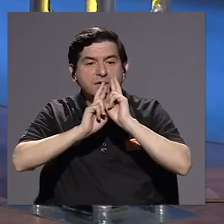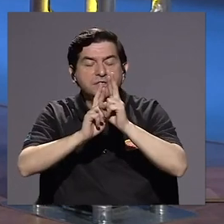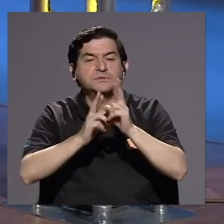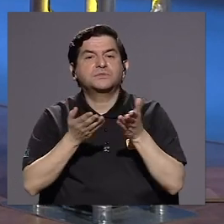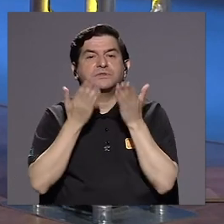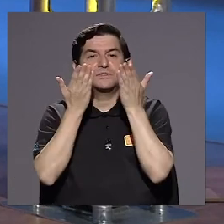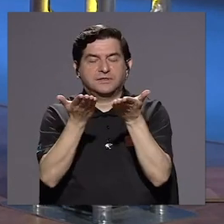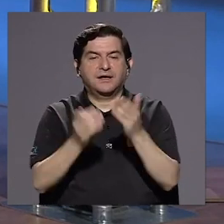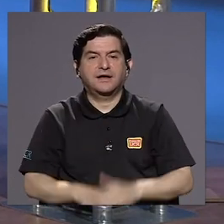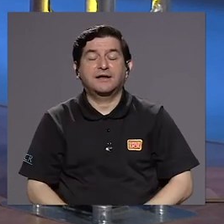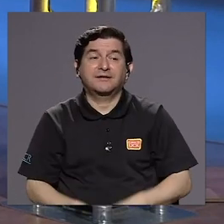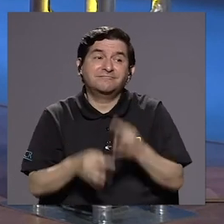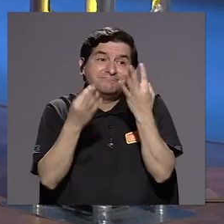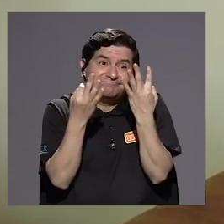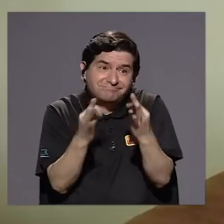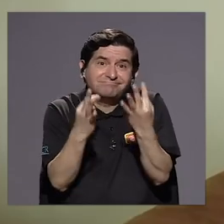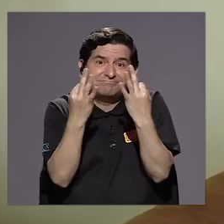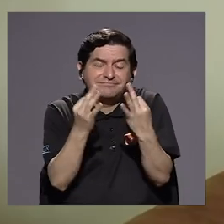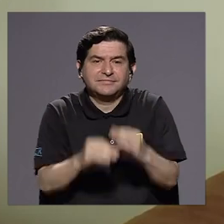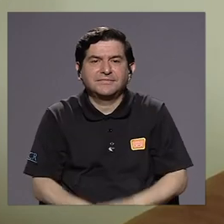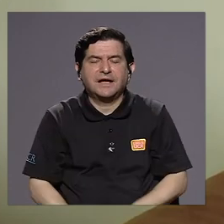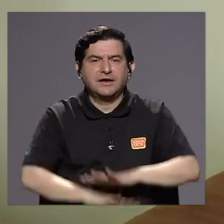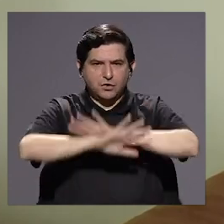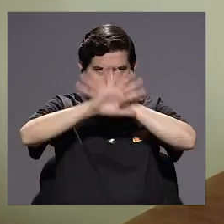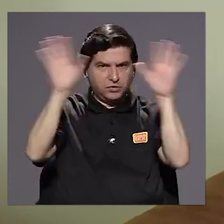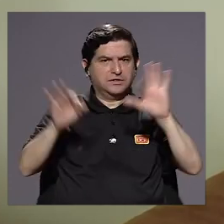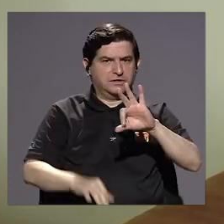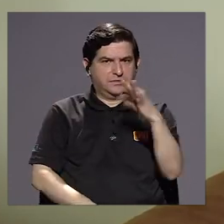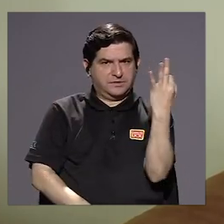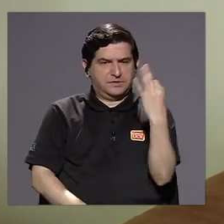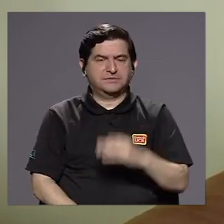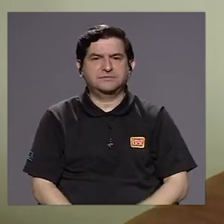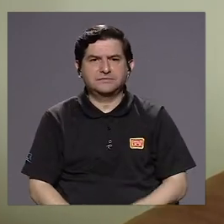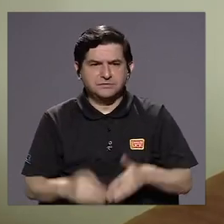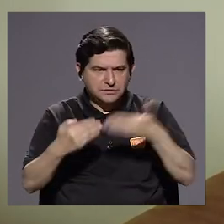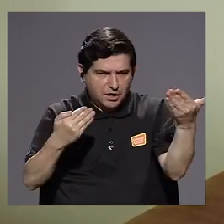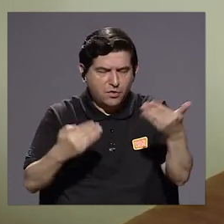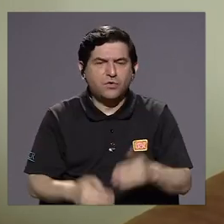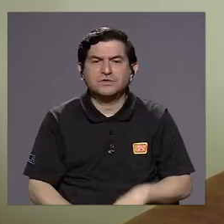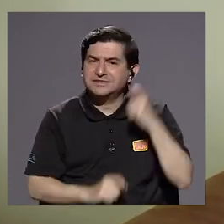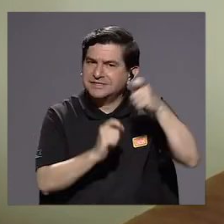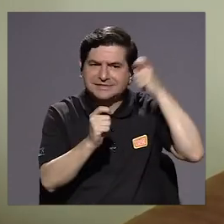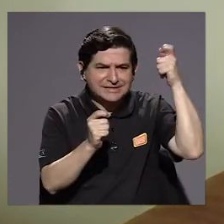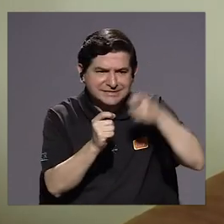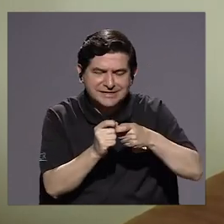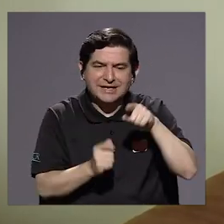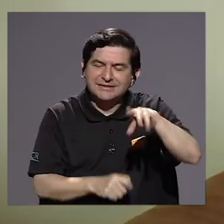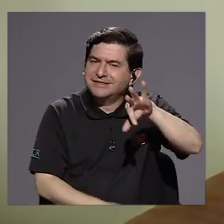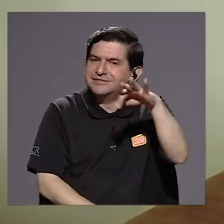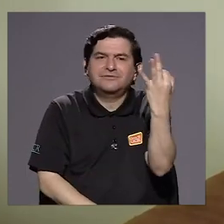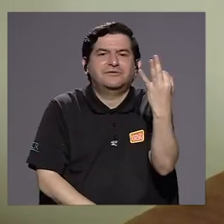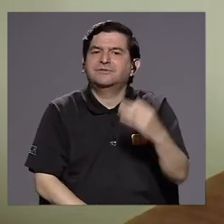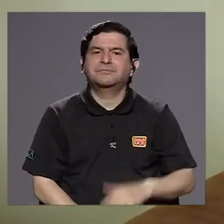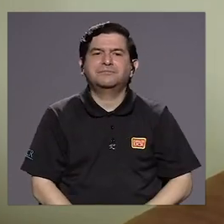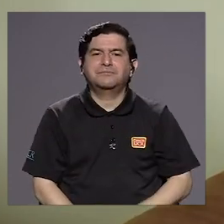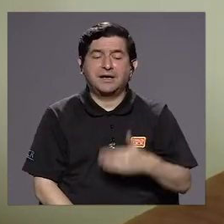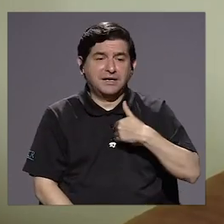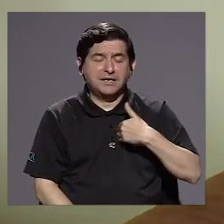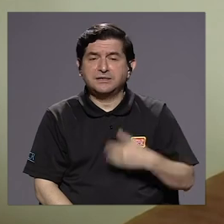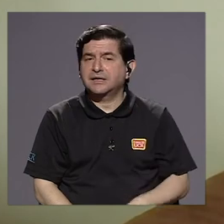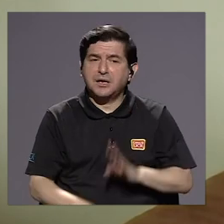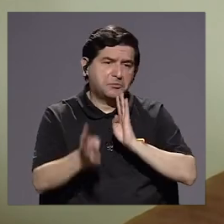en la medida de lo posible y a transparencia. Cuando las cosas son como son, tienen que ser así y tenemos que